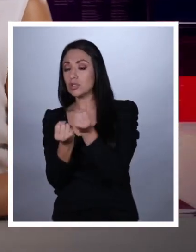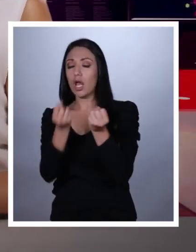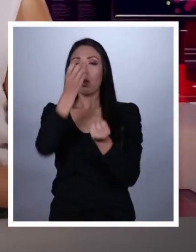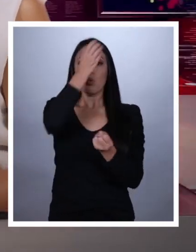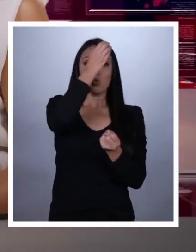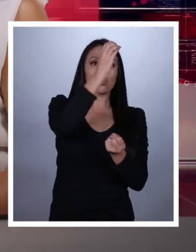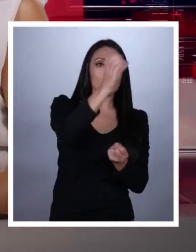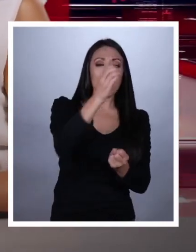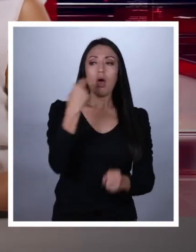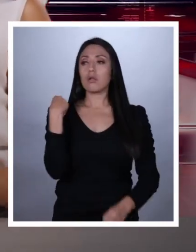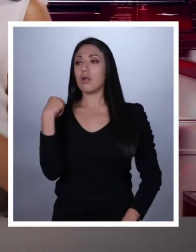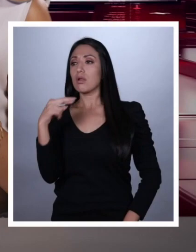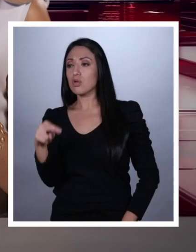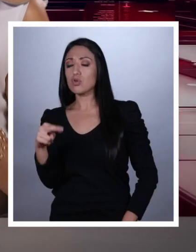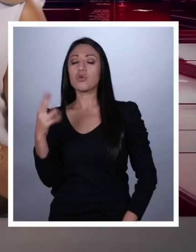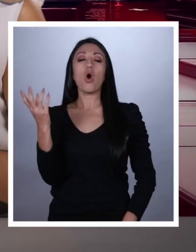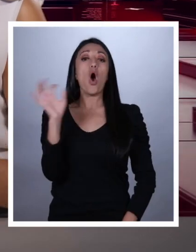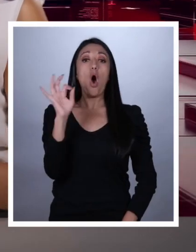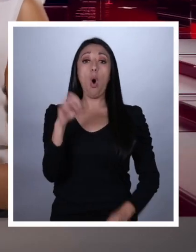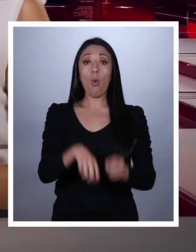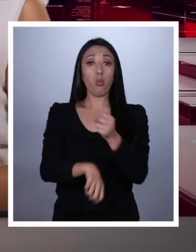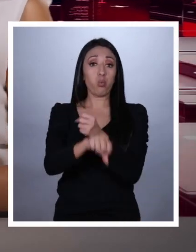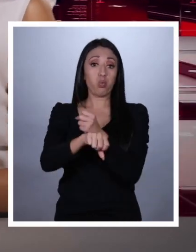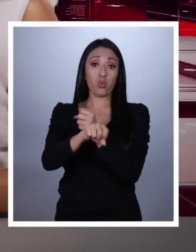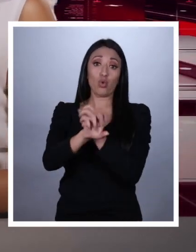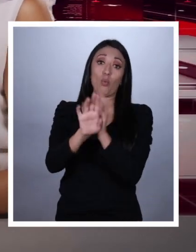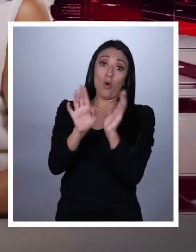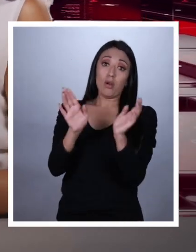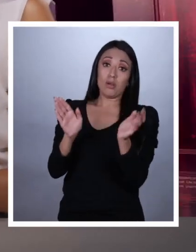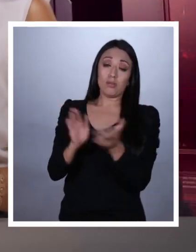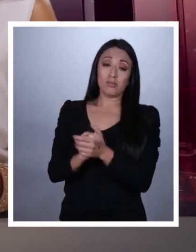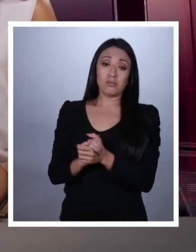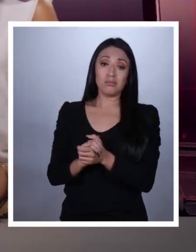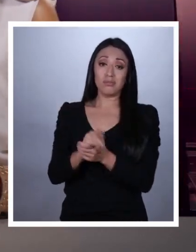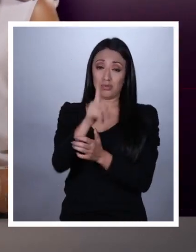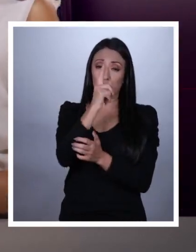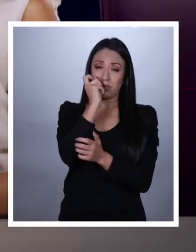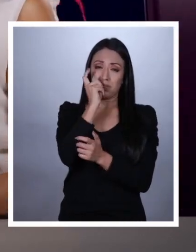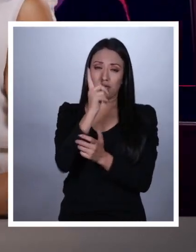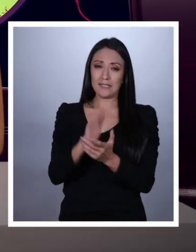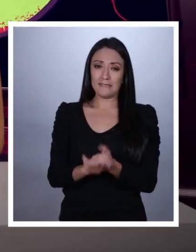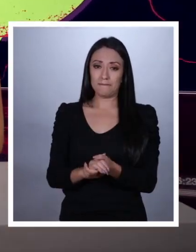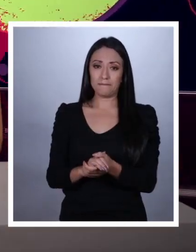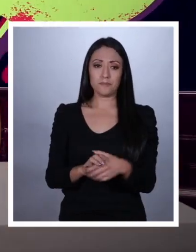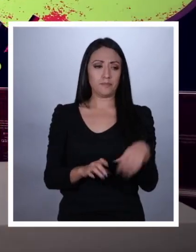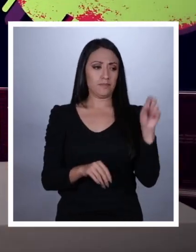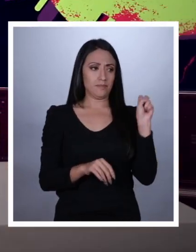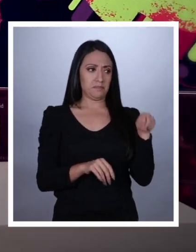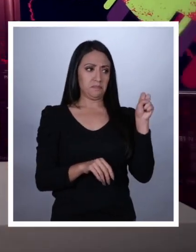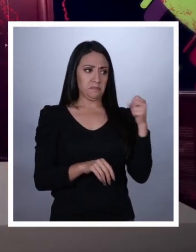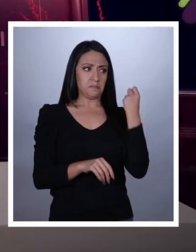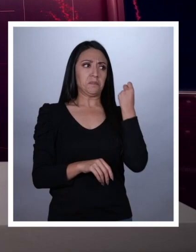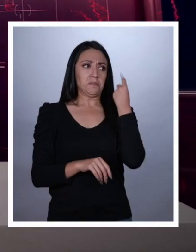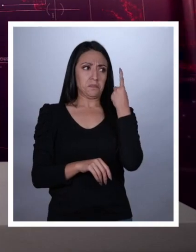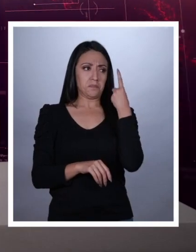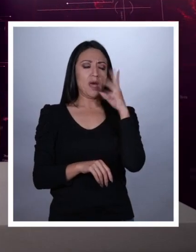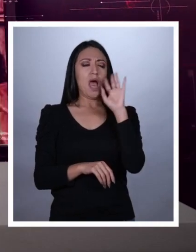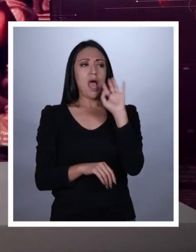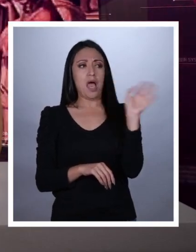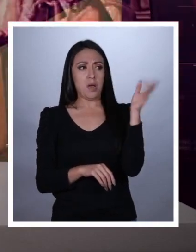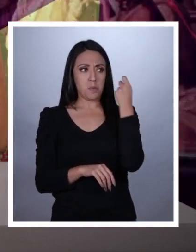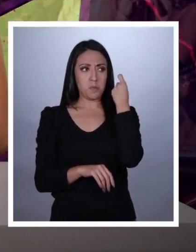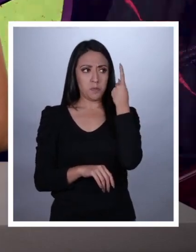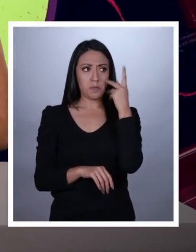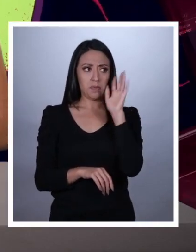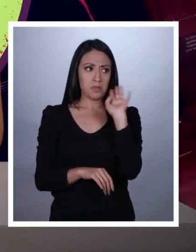religiosa, étnica o hasta futbolística, si se quiere. Usted entiende. Sí, sí, sí. Guau, comprendo.